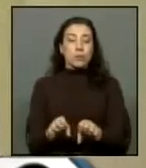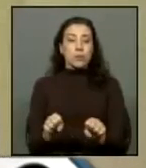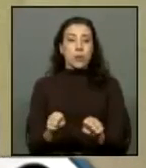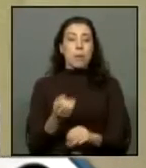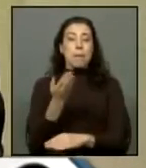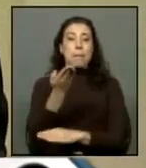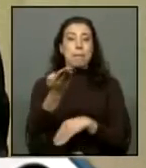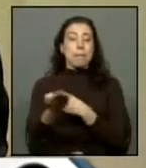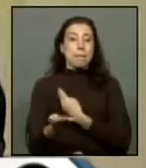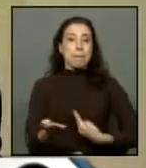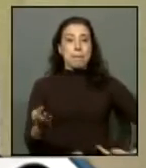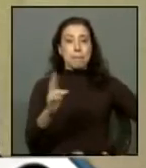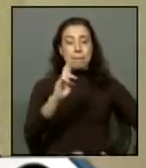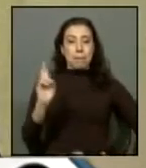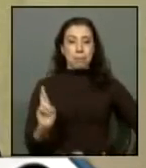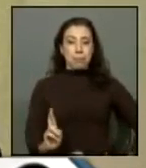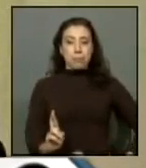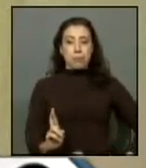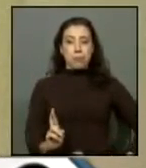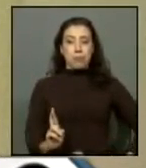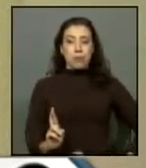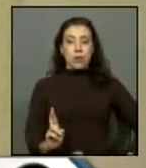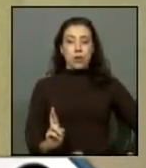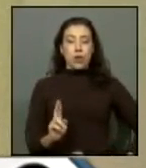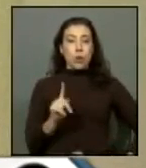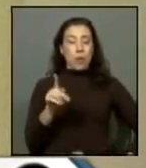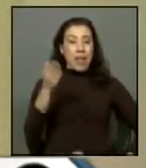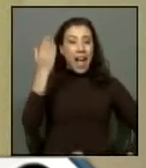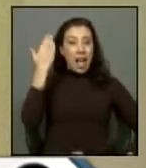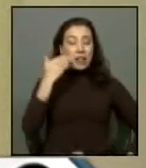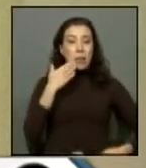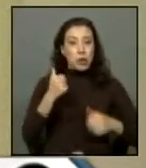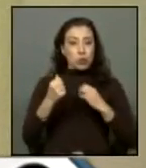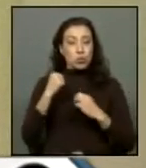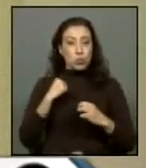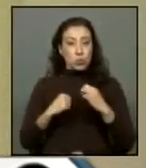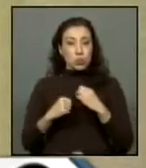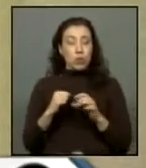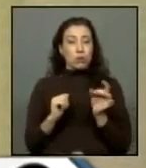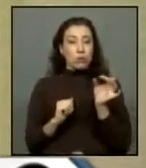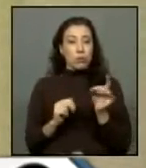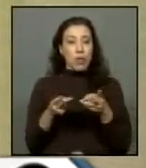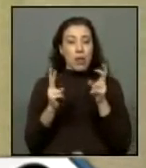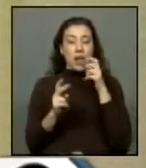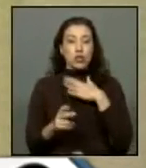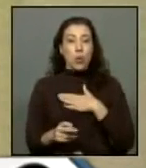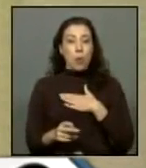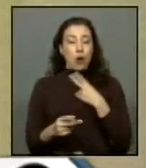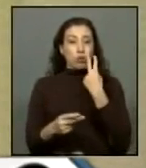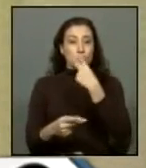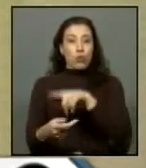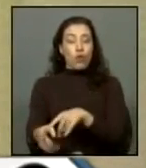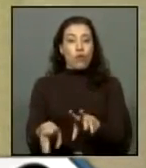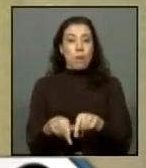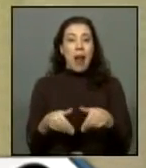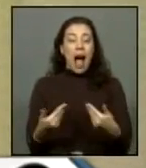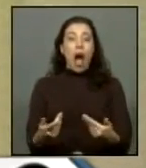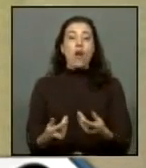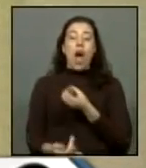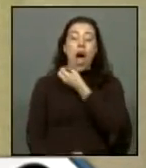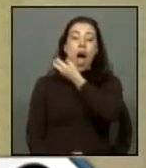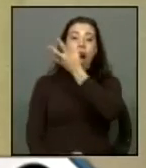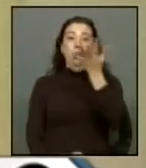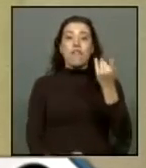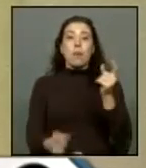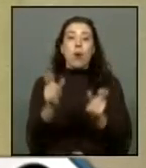pidiéndole a la Presidenta de la República que así como ella en su minuto sufrió la violación de los humanos en su familia hoy día levante la voz